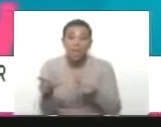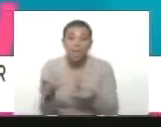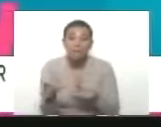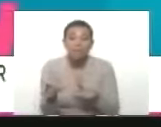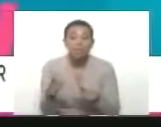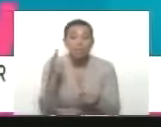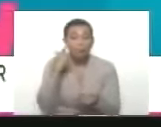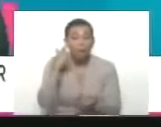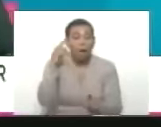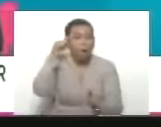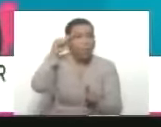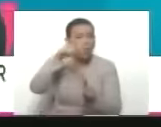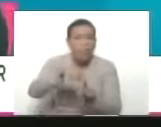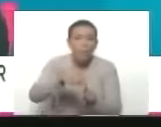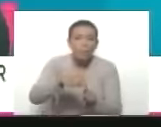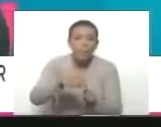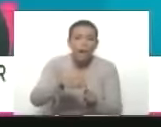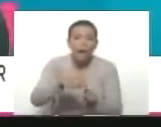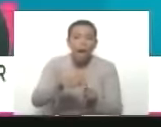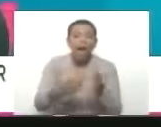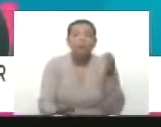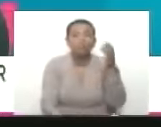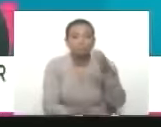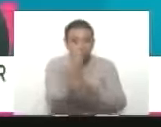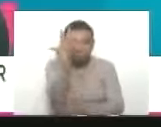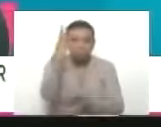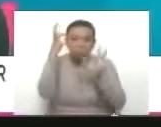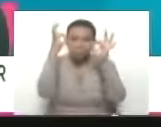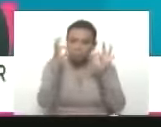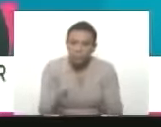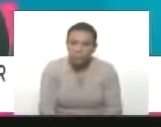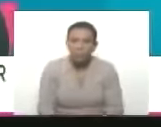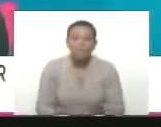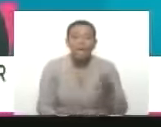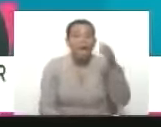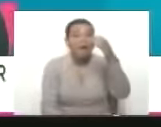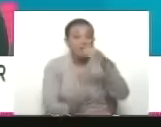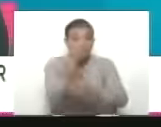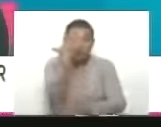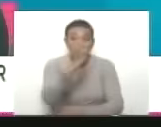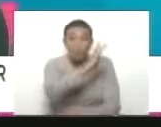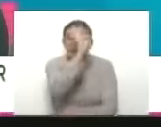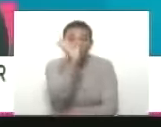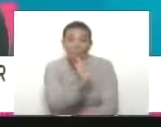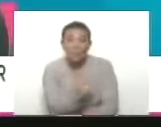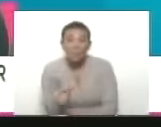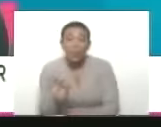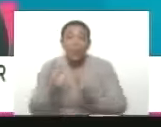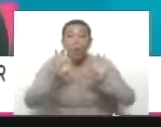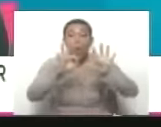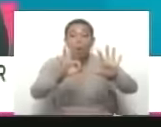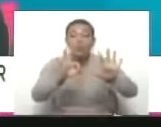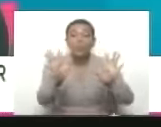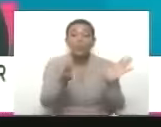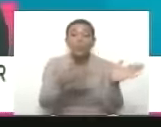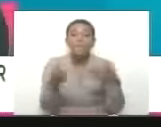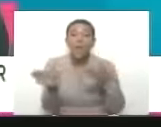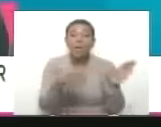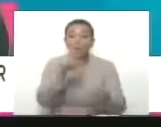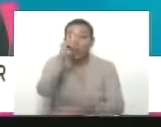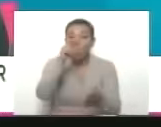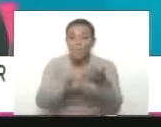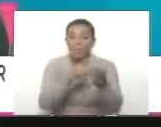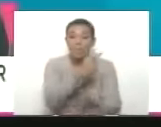vamos rumbo a la fundación a la fundación el 8 de marzo del